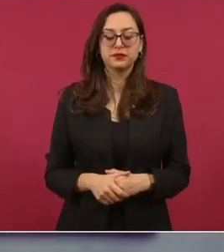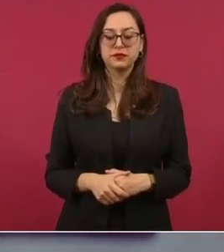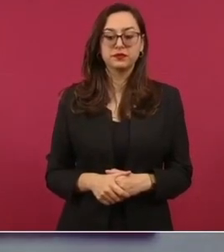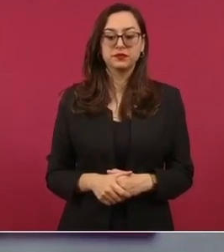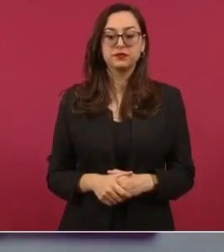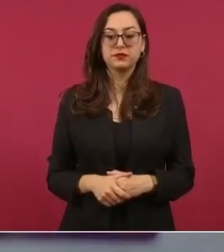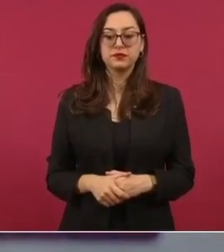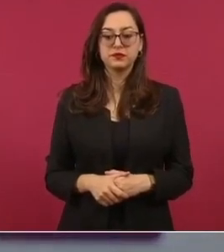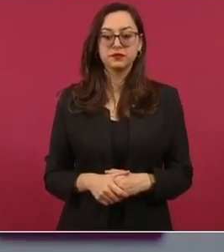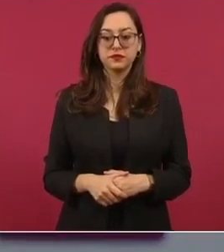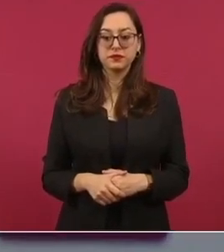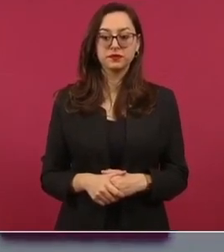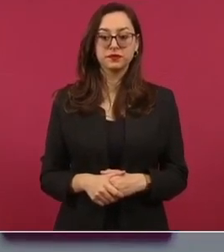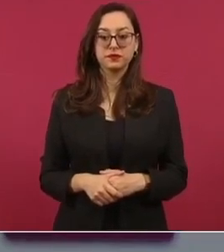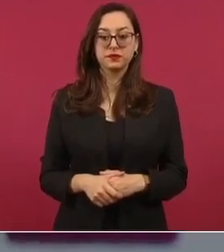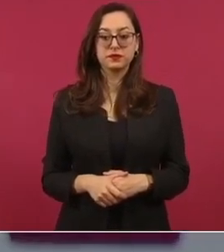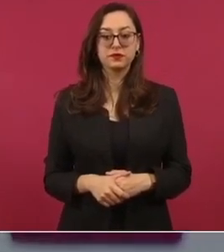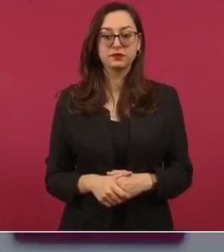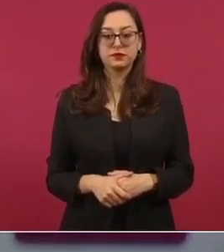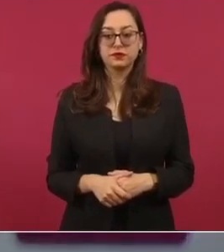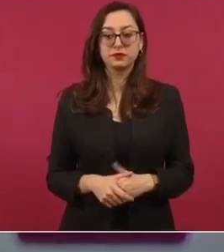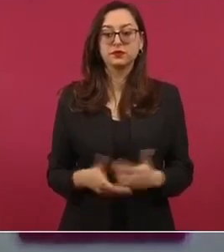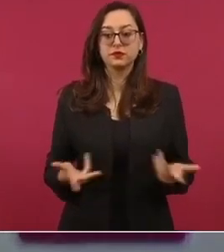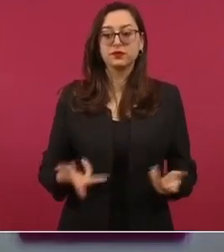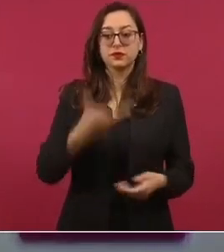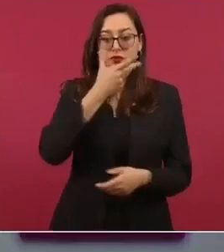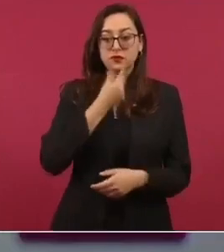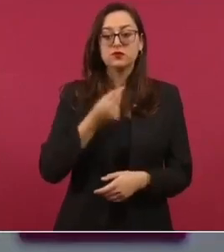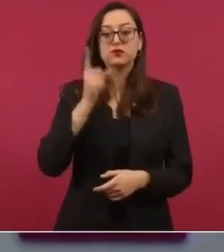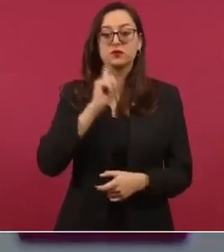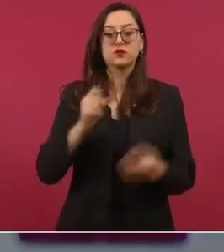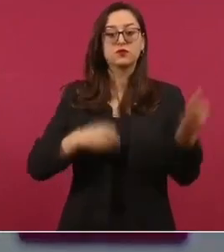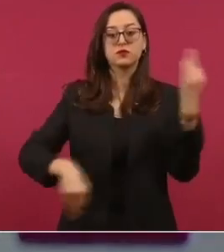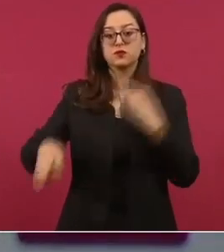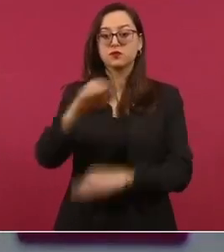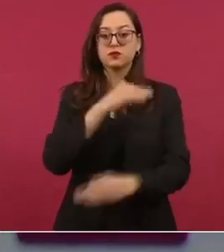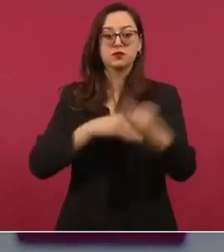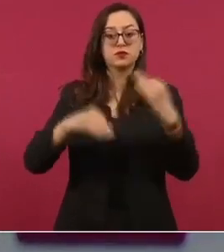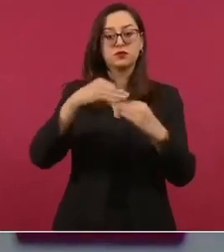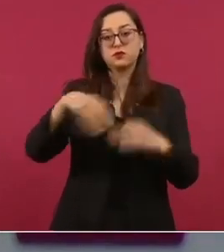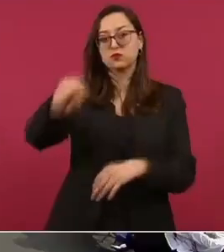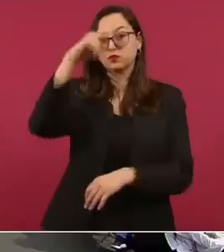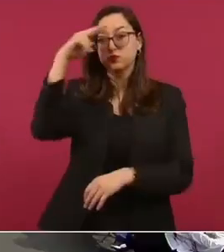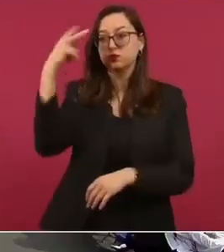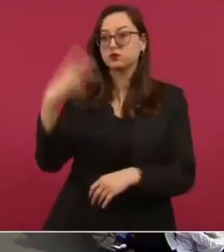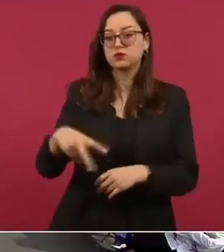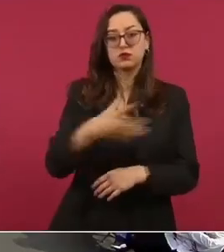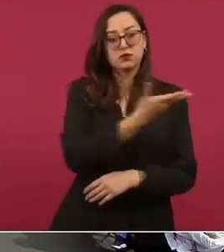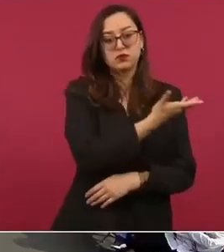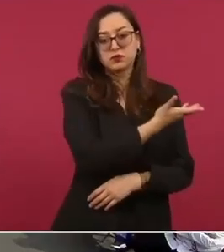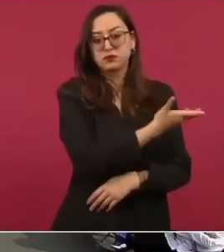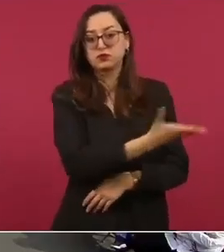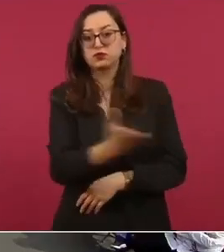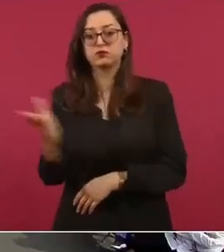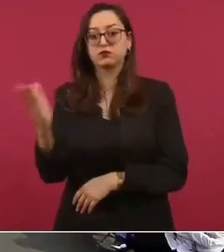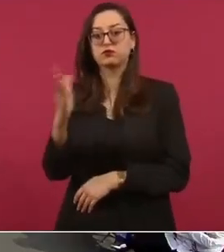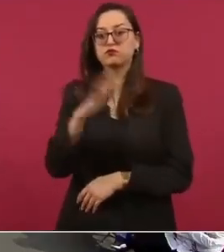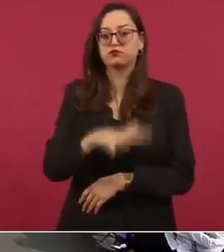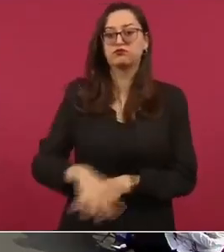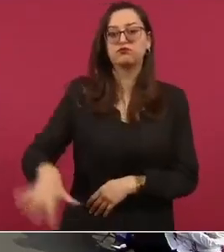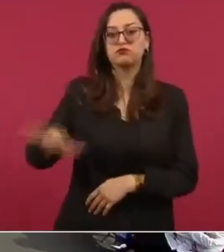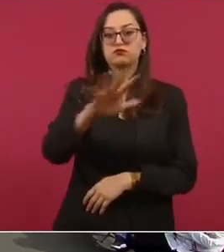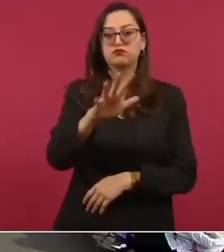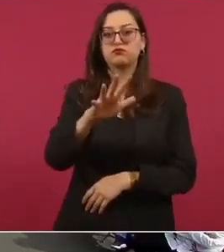Deseo a todas, a todos los mexicanos con